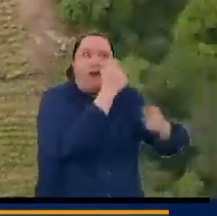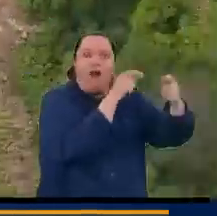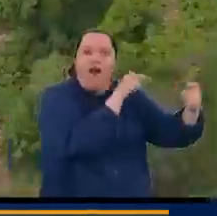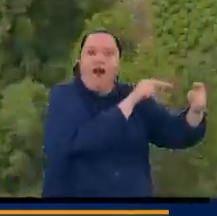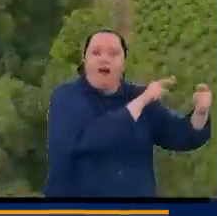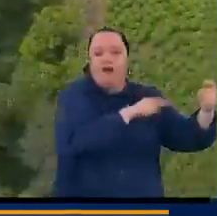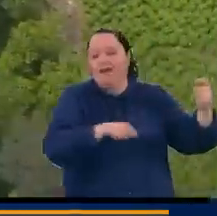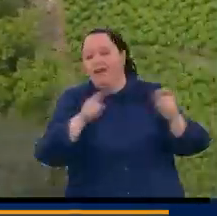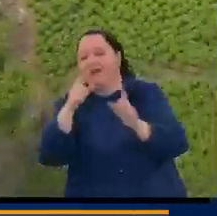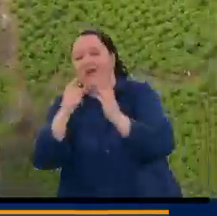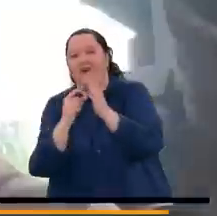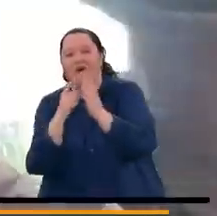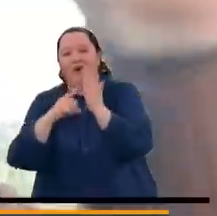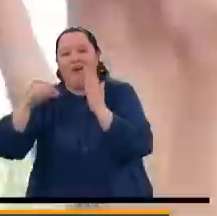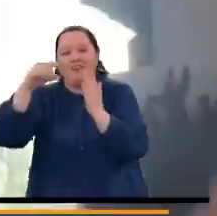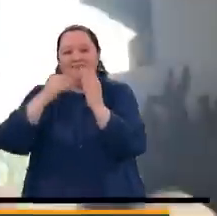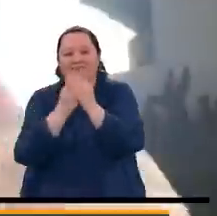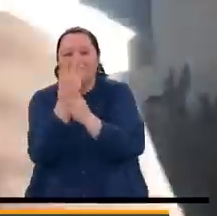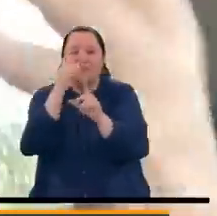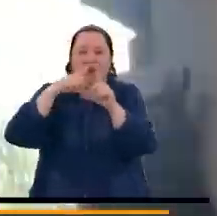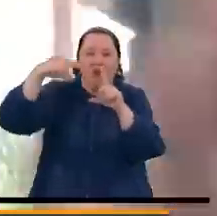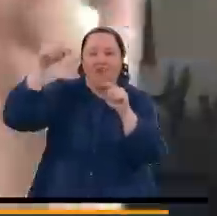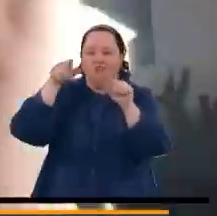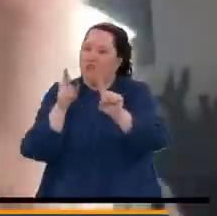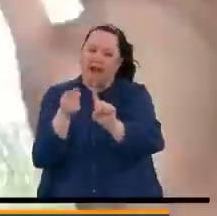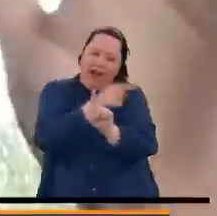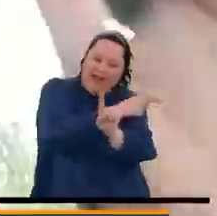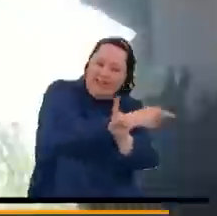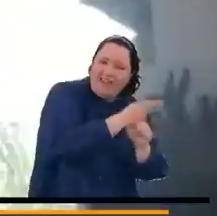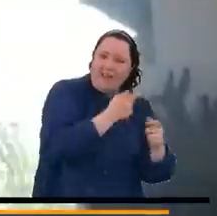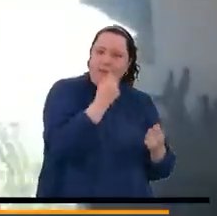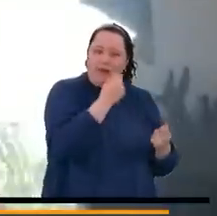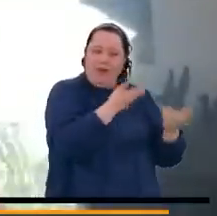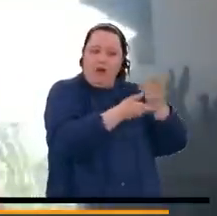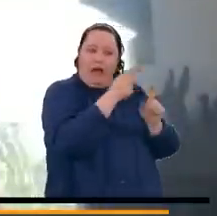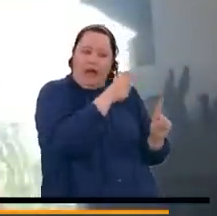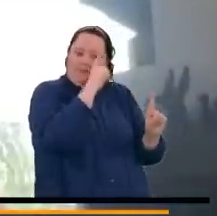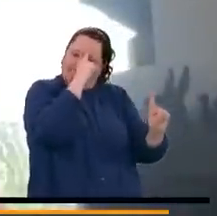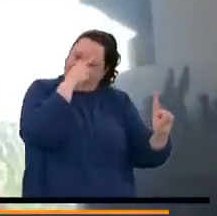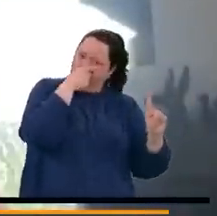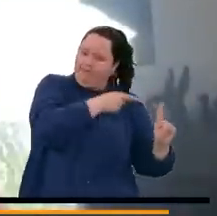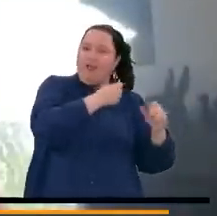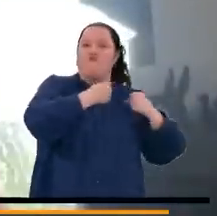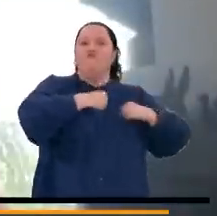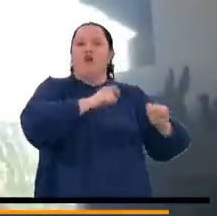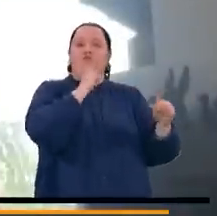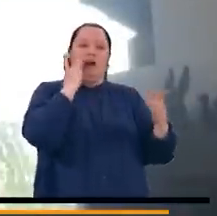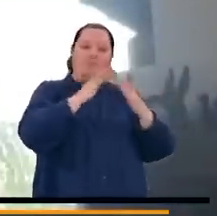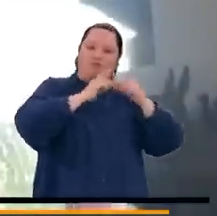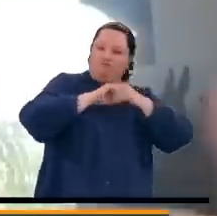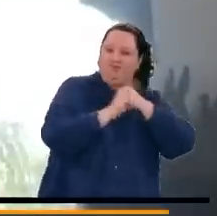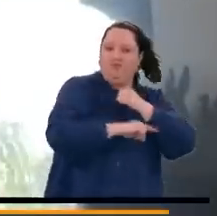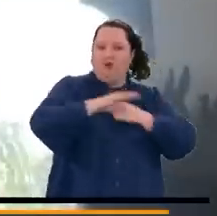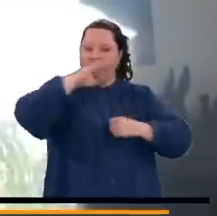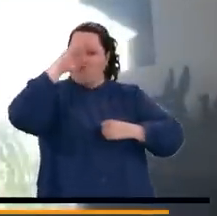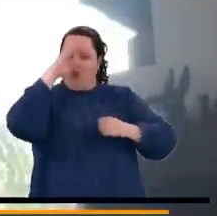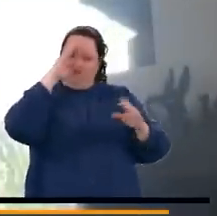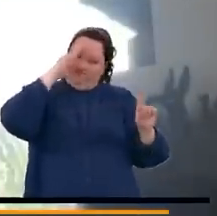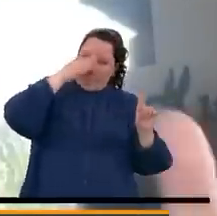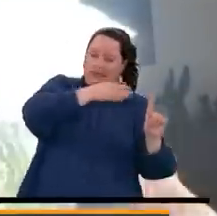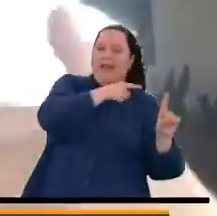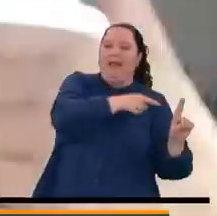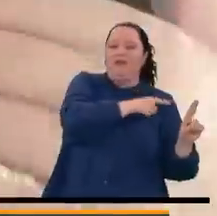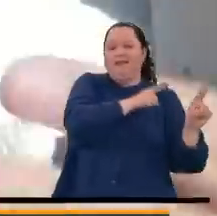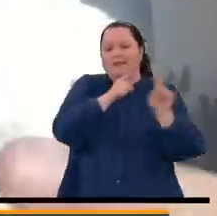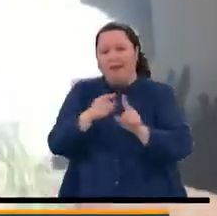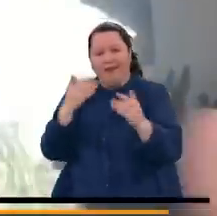donde está la hoja de coca, y donde están los flujos de dinero. Y ahí estamos enfocando el esfuerzo penal, el esfuerzo policial, pero no en